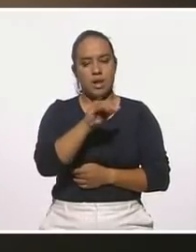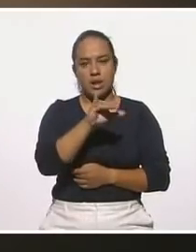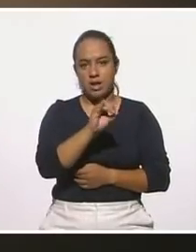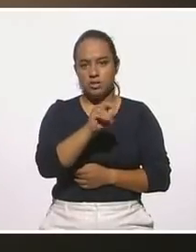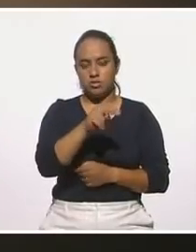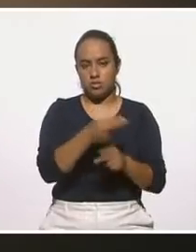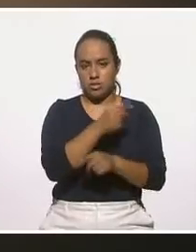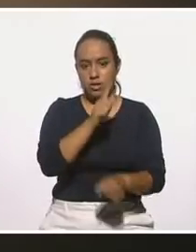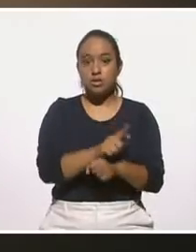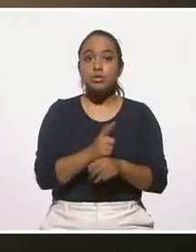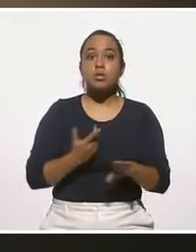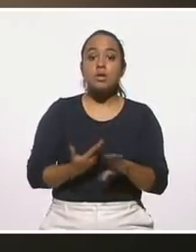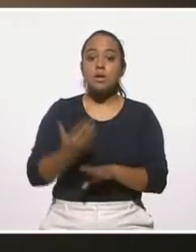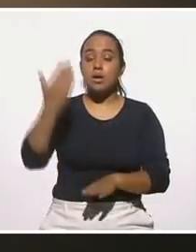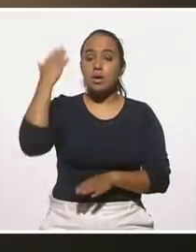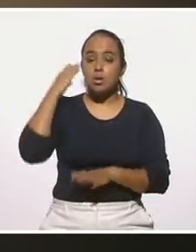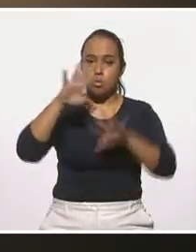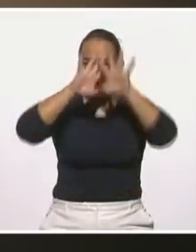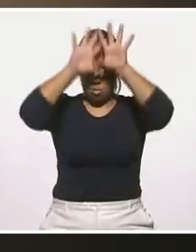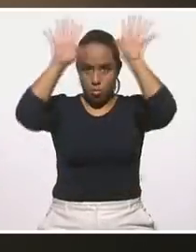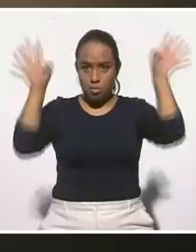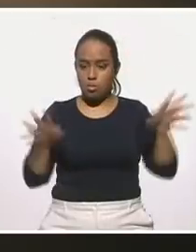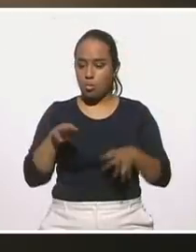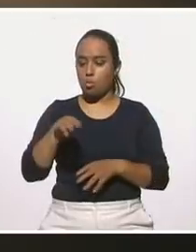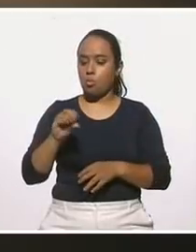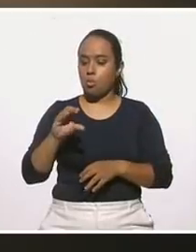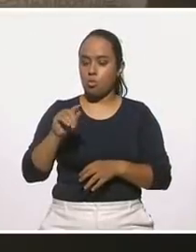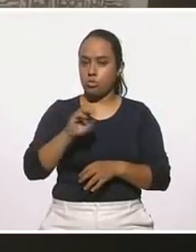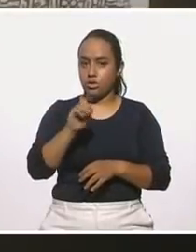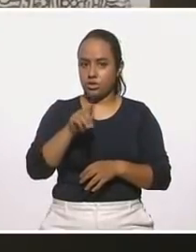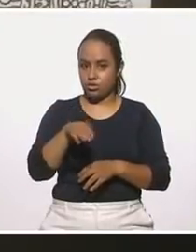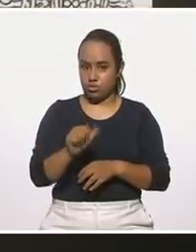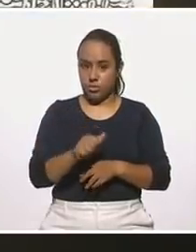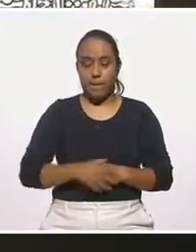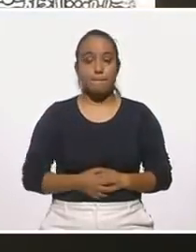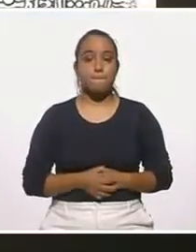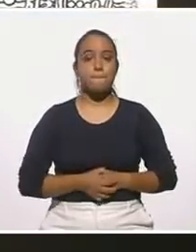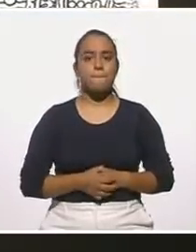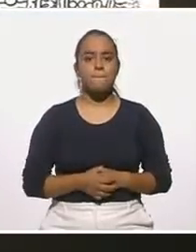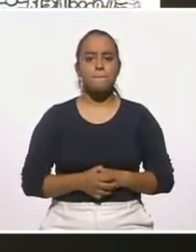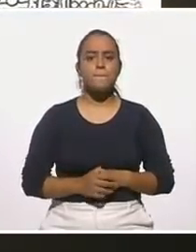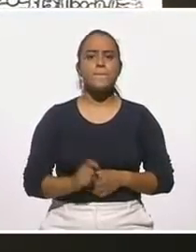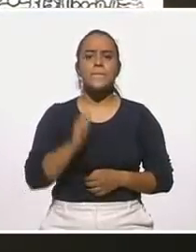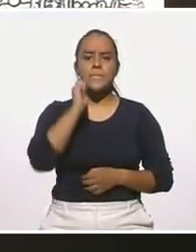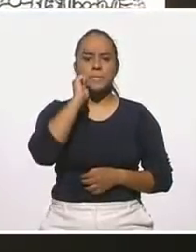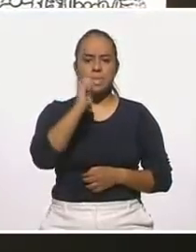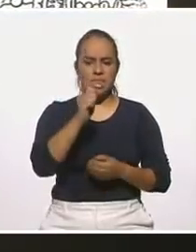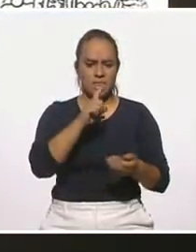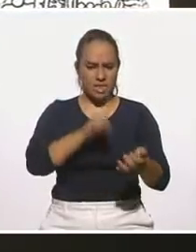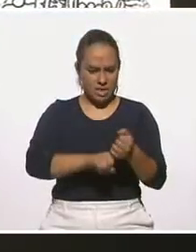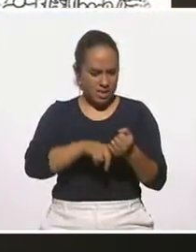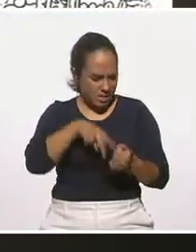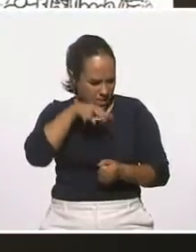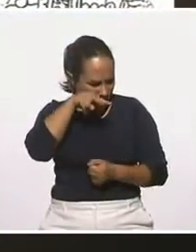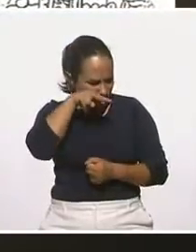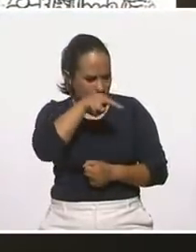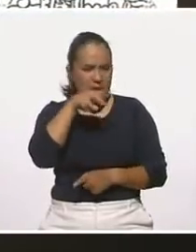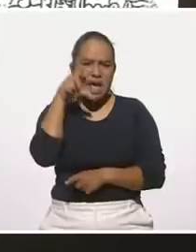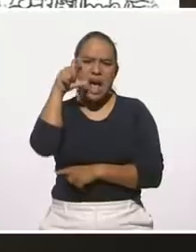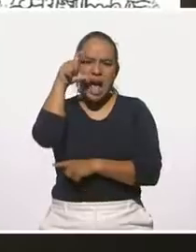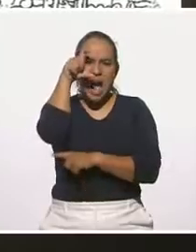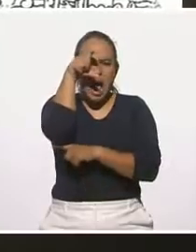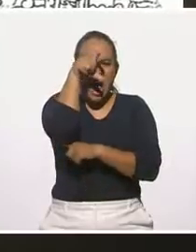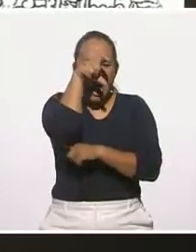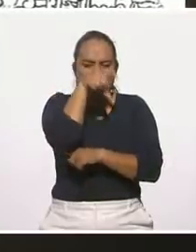que data de la época de Moctezuma Socoyotzin. Se trata de un bajo relieve donde aparece un águila